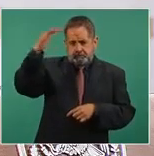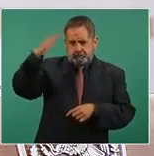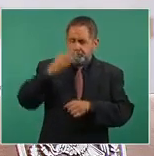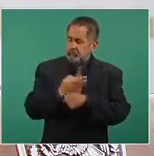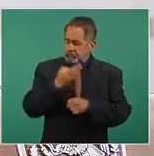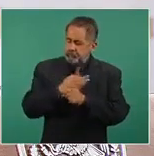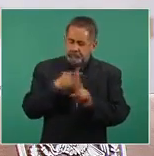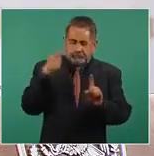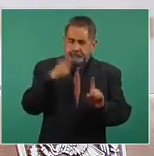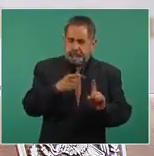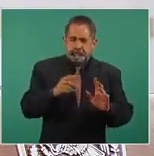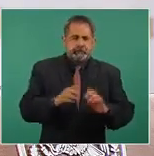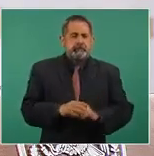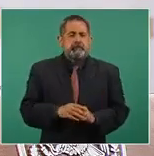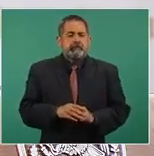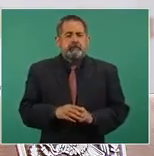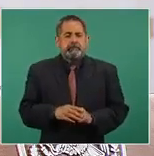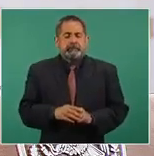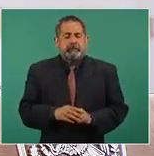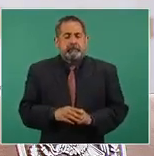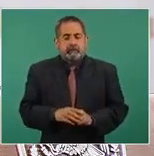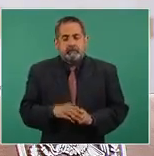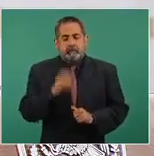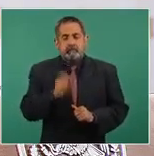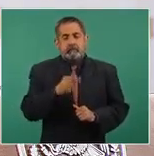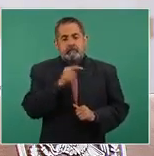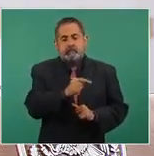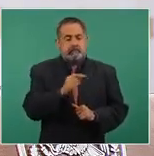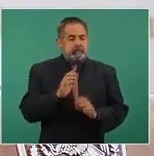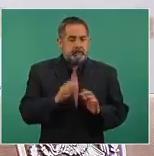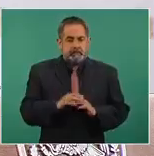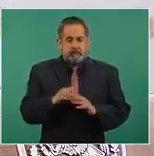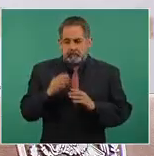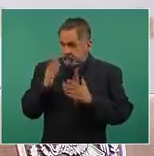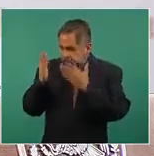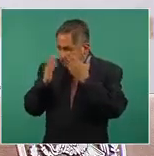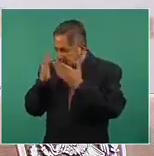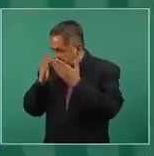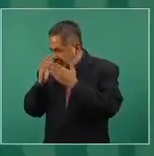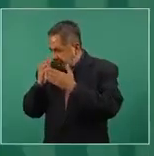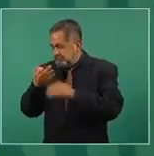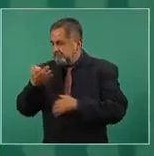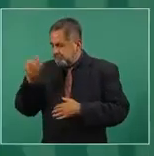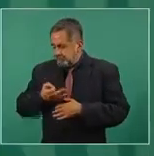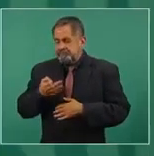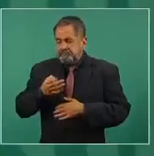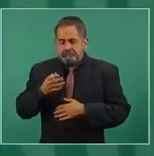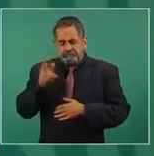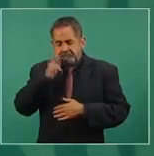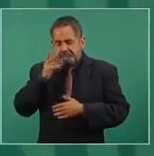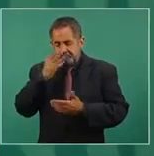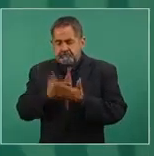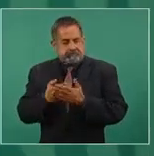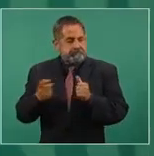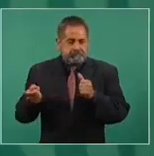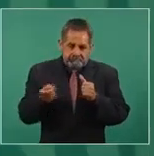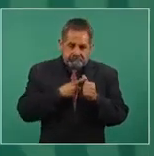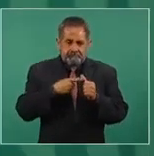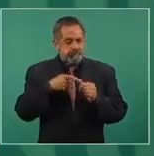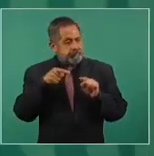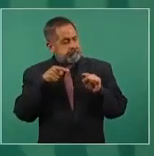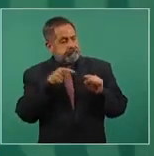porque está técnica, científicamente demostrado que es la población